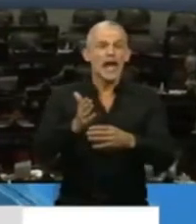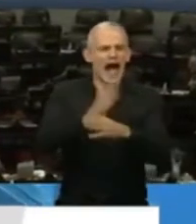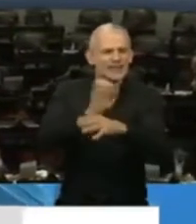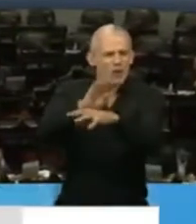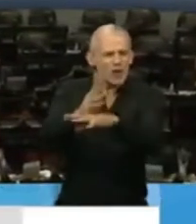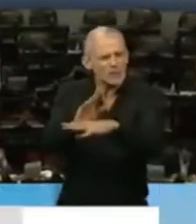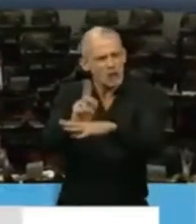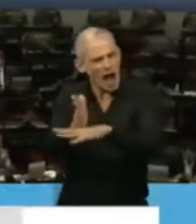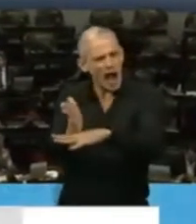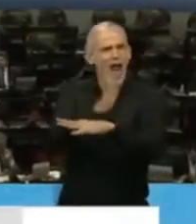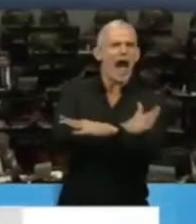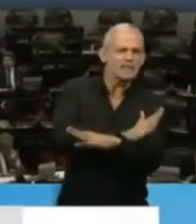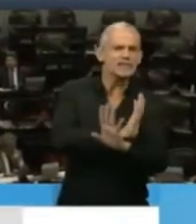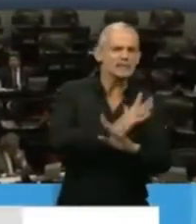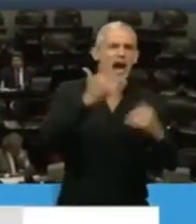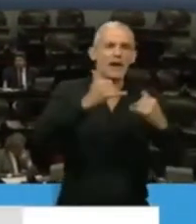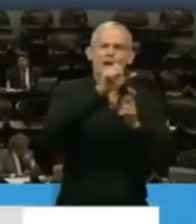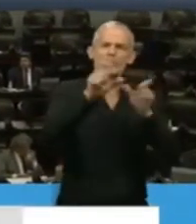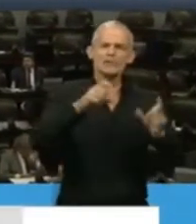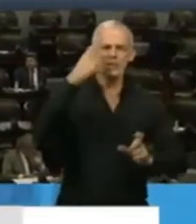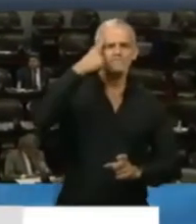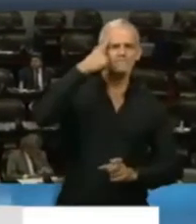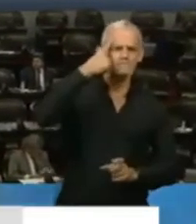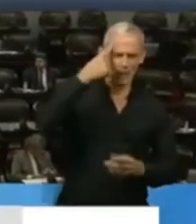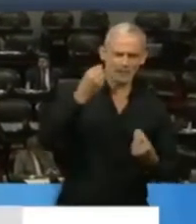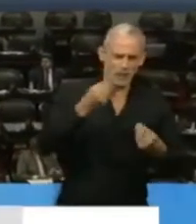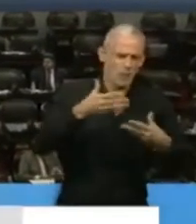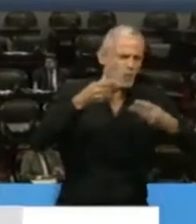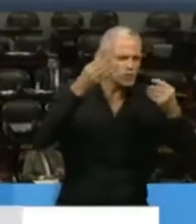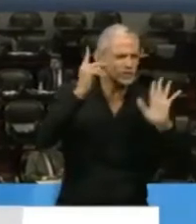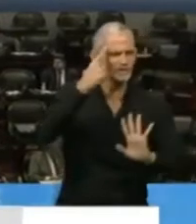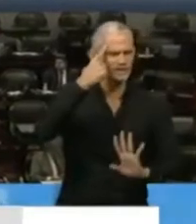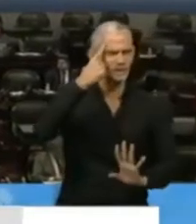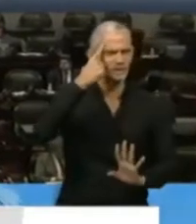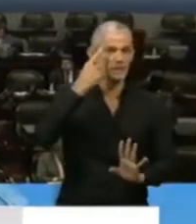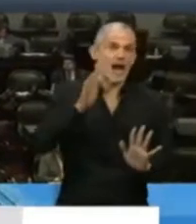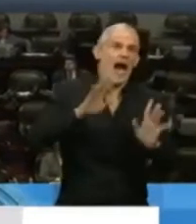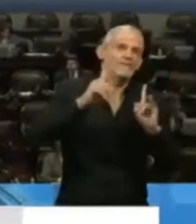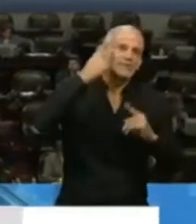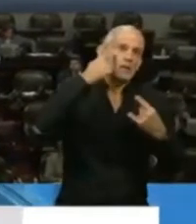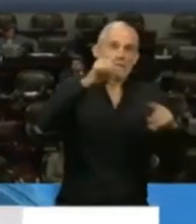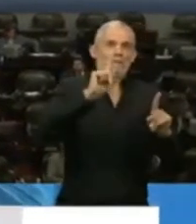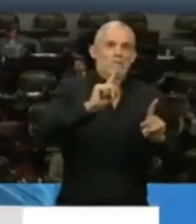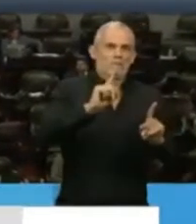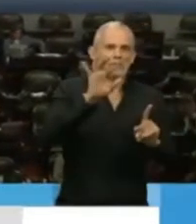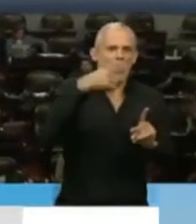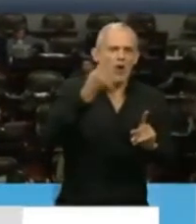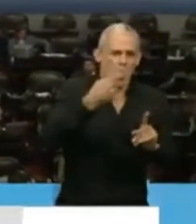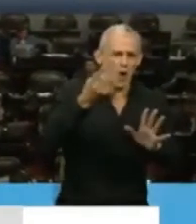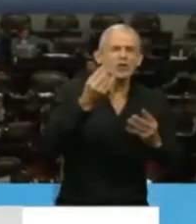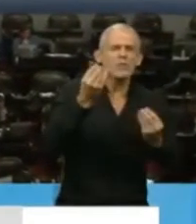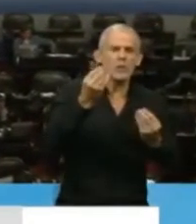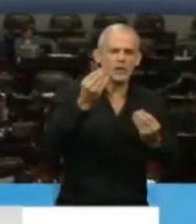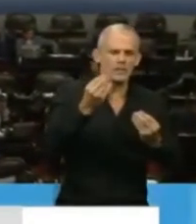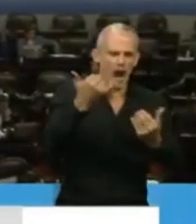sanitaria, había quienes pensaban, en muchos casos por desconocimiento, en otros arraigados en una